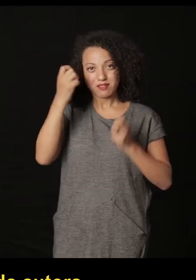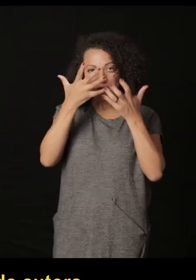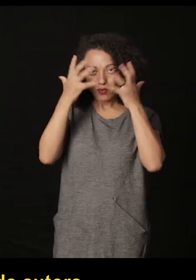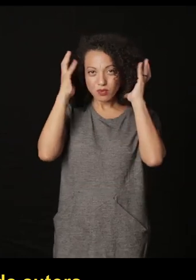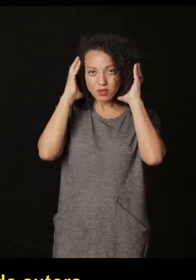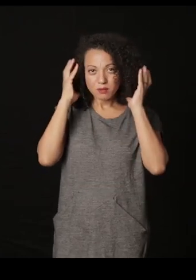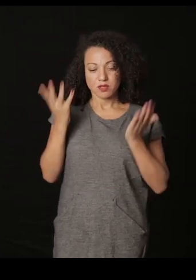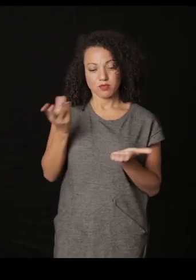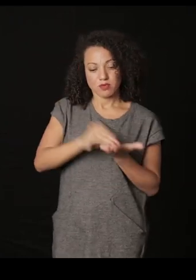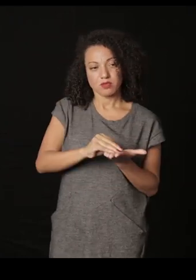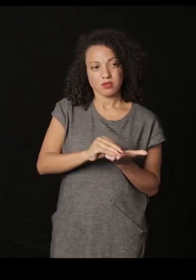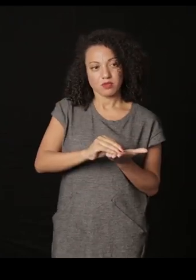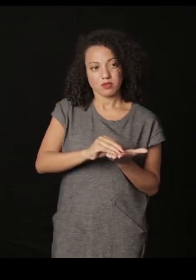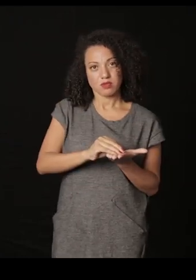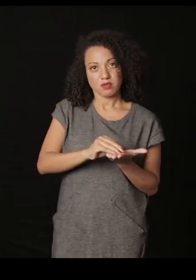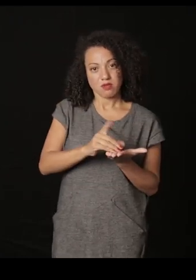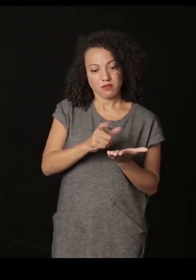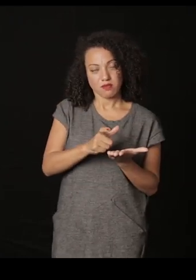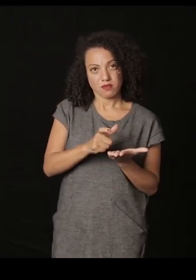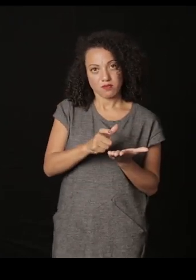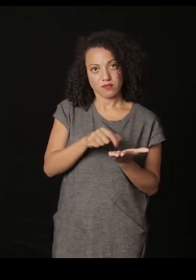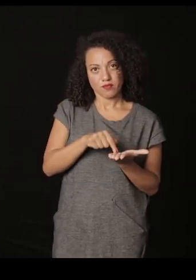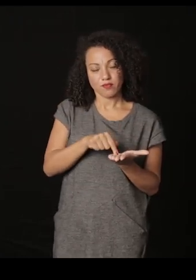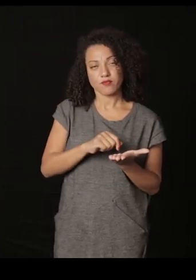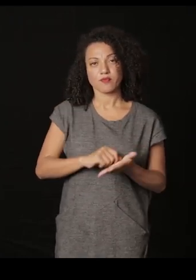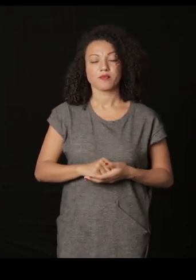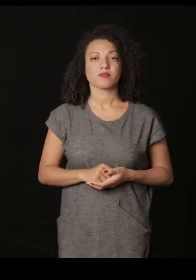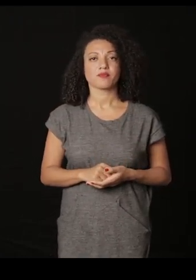está adherido sobre la pieza física